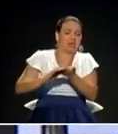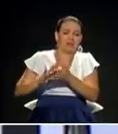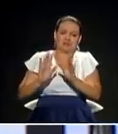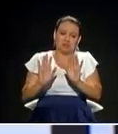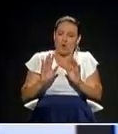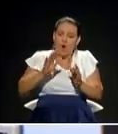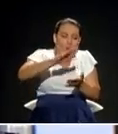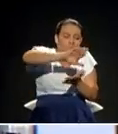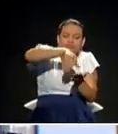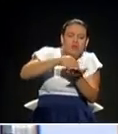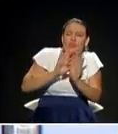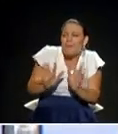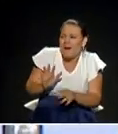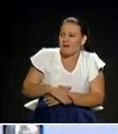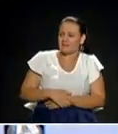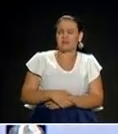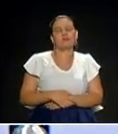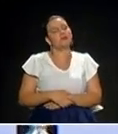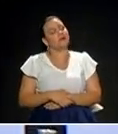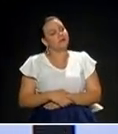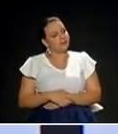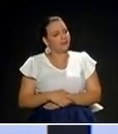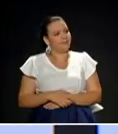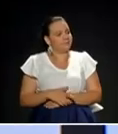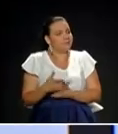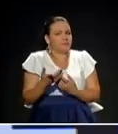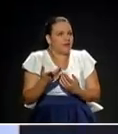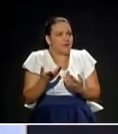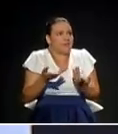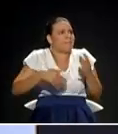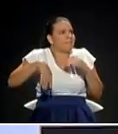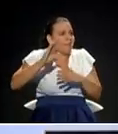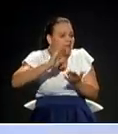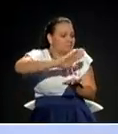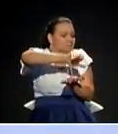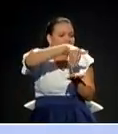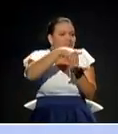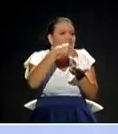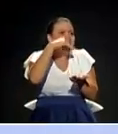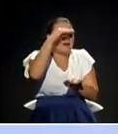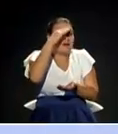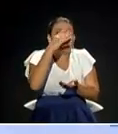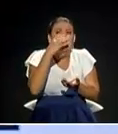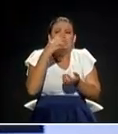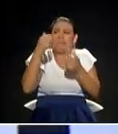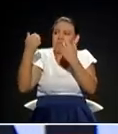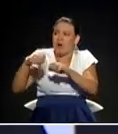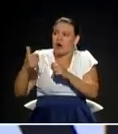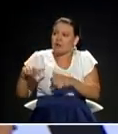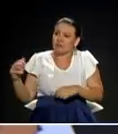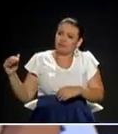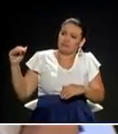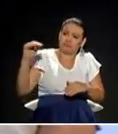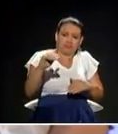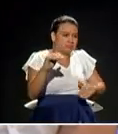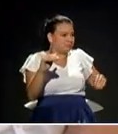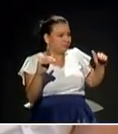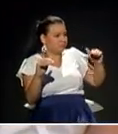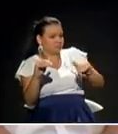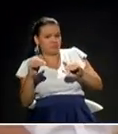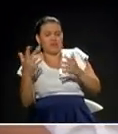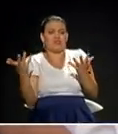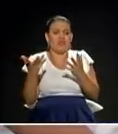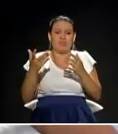transporte público en la ciudad, habla... Tiene que hablar del centro. La mayoría de las rutas terminan en el centro de la ciudad. Ejemplo de Contrasana.